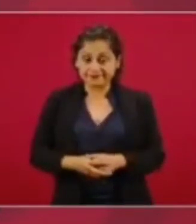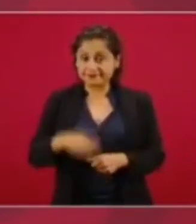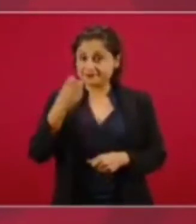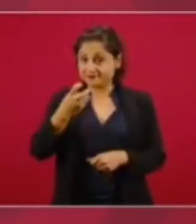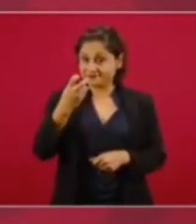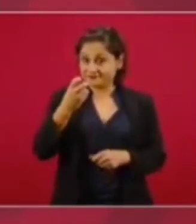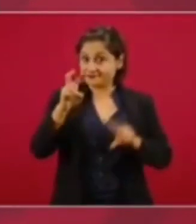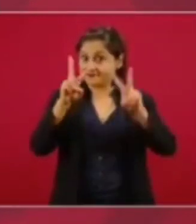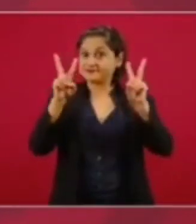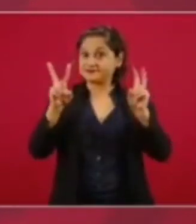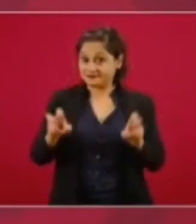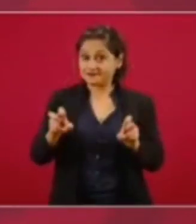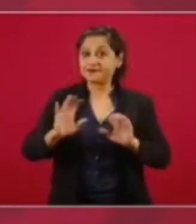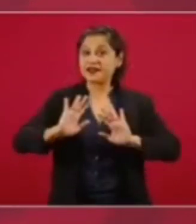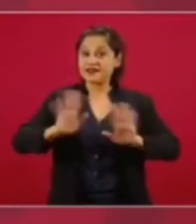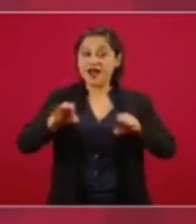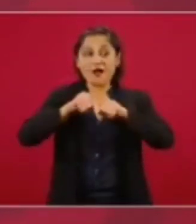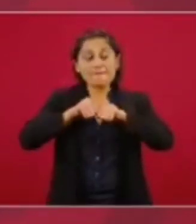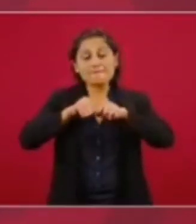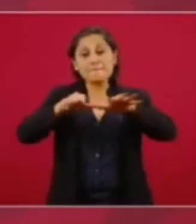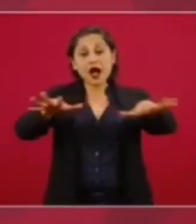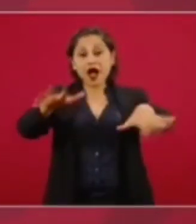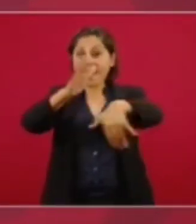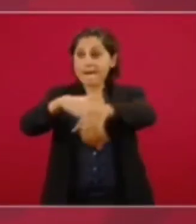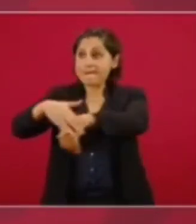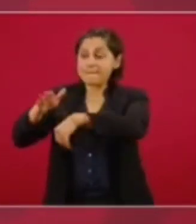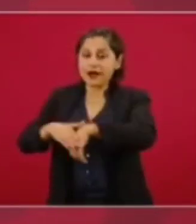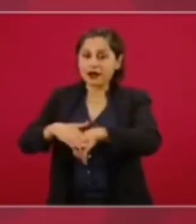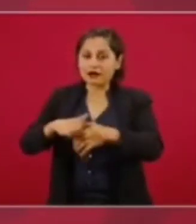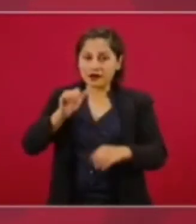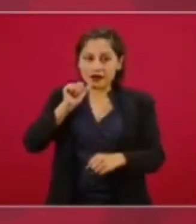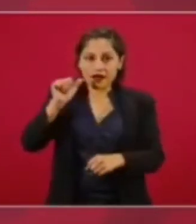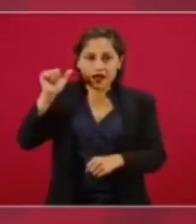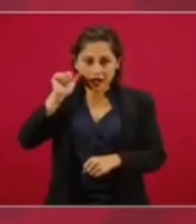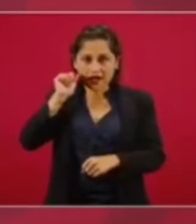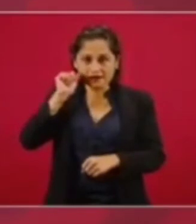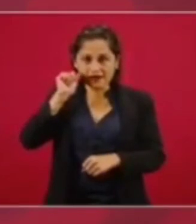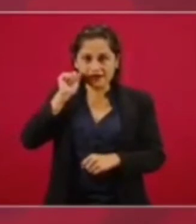Ya va a empezar, incluso ya inició desde ayer el debate.